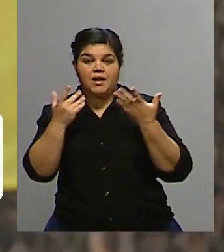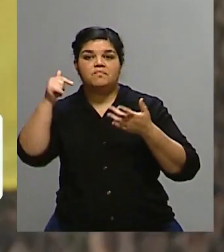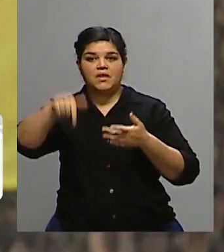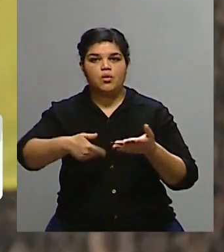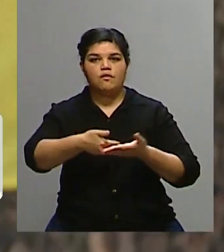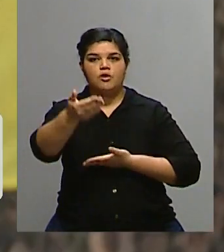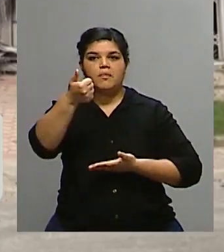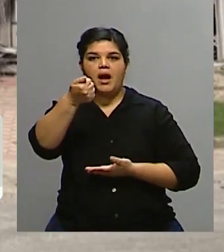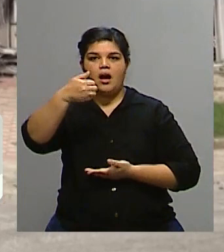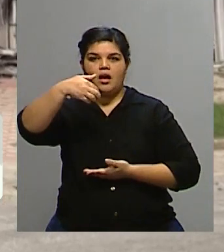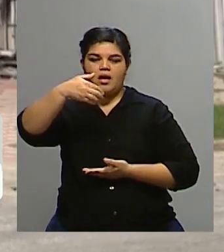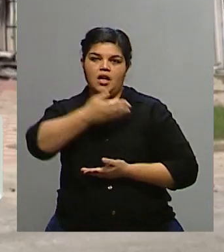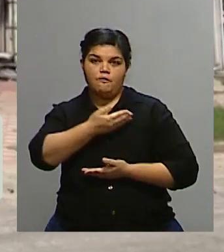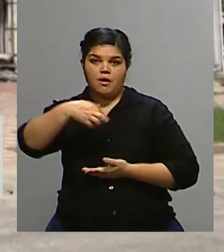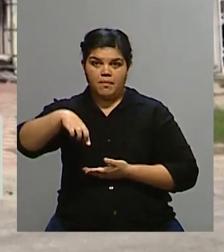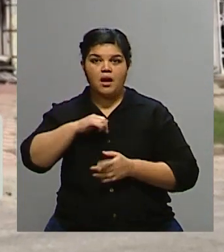de lo que está sucediendo.